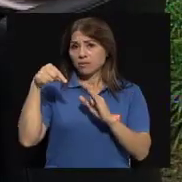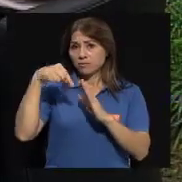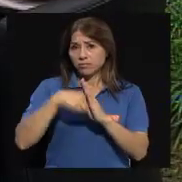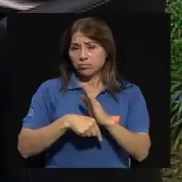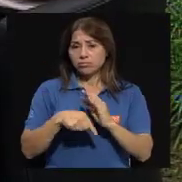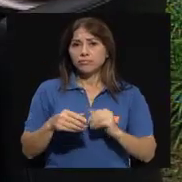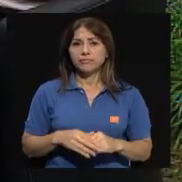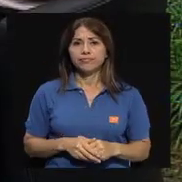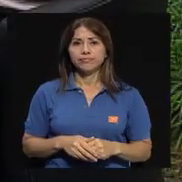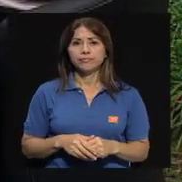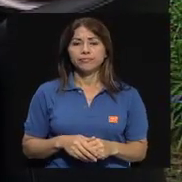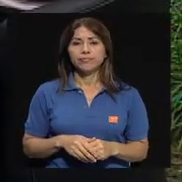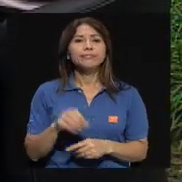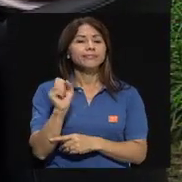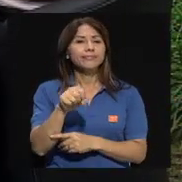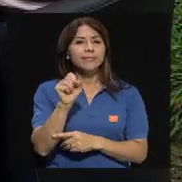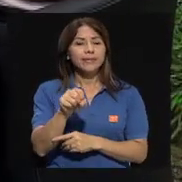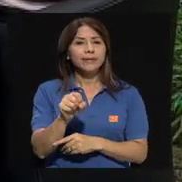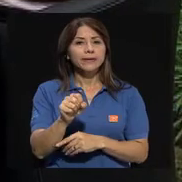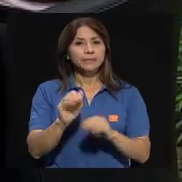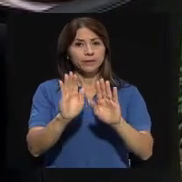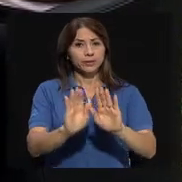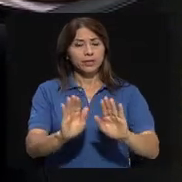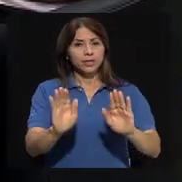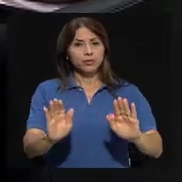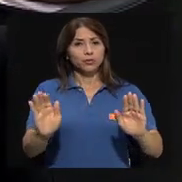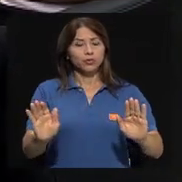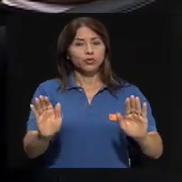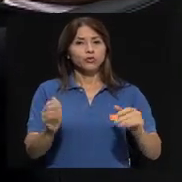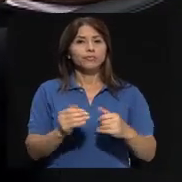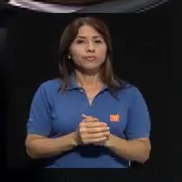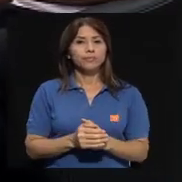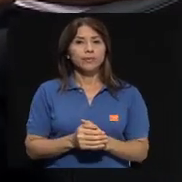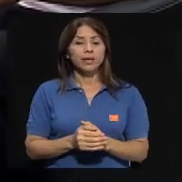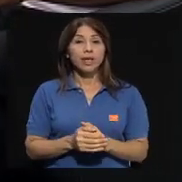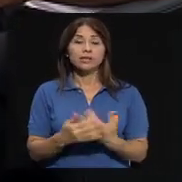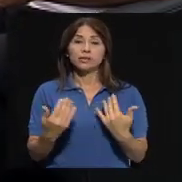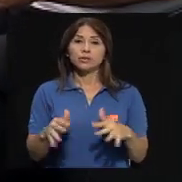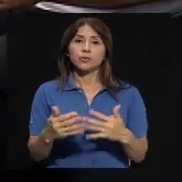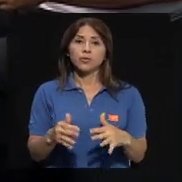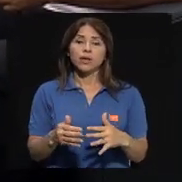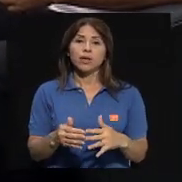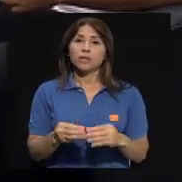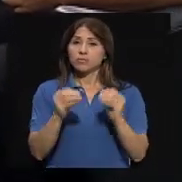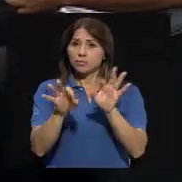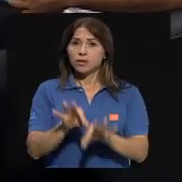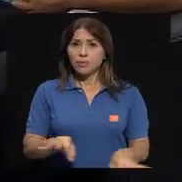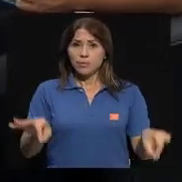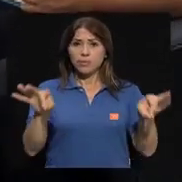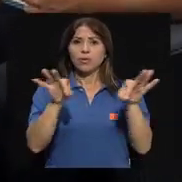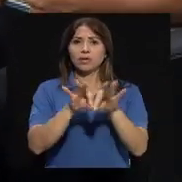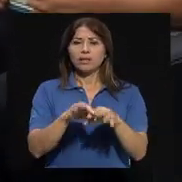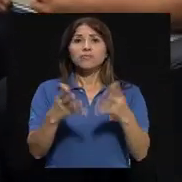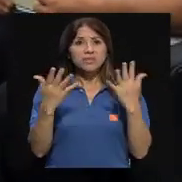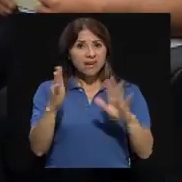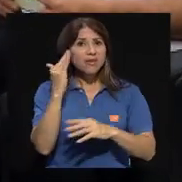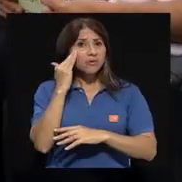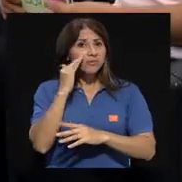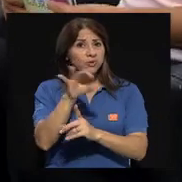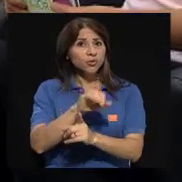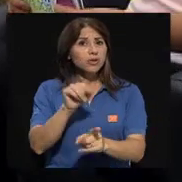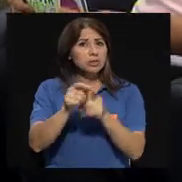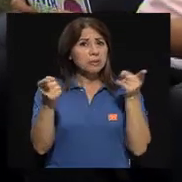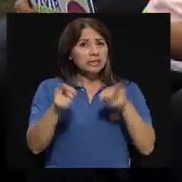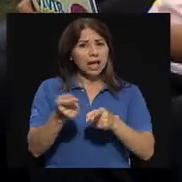Sí, bueno, los niños son una población que es un recurso muy valioso. Hay niños, se ha visto historias